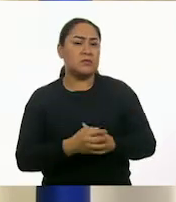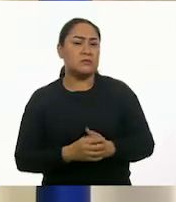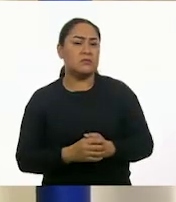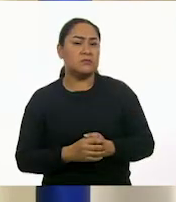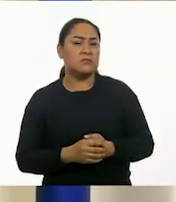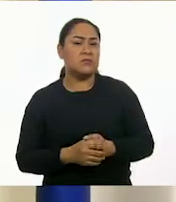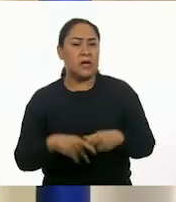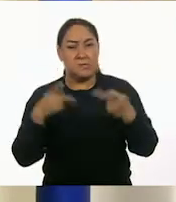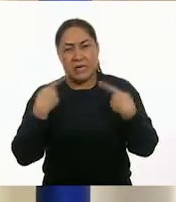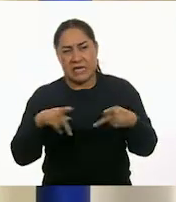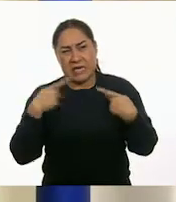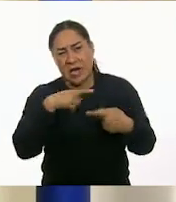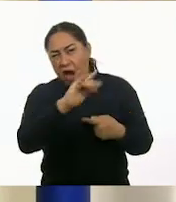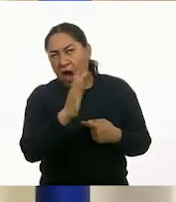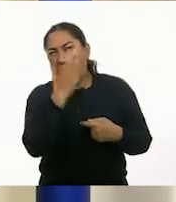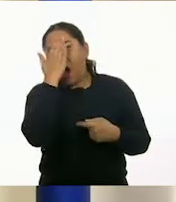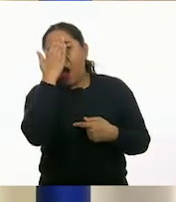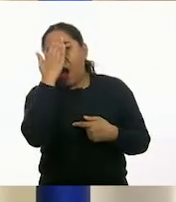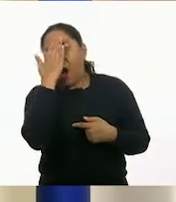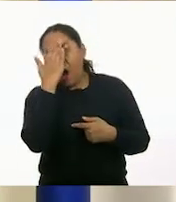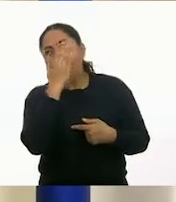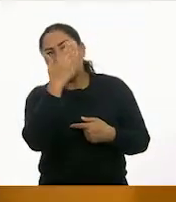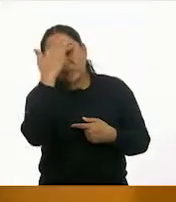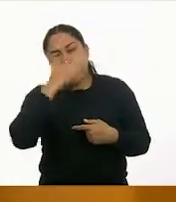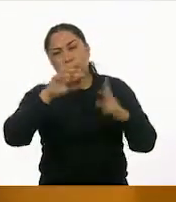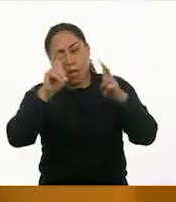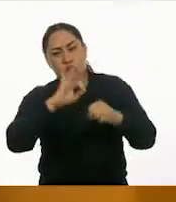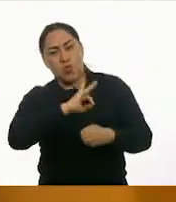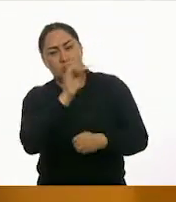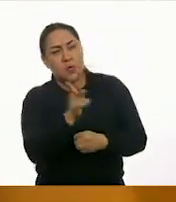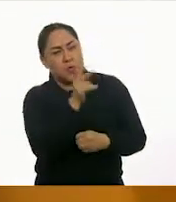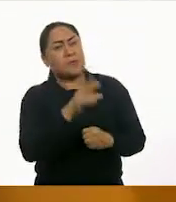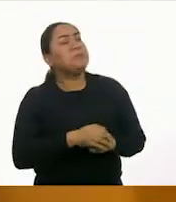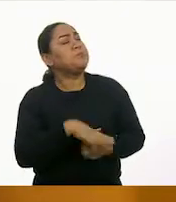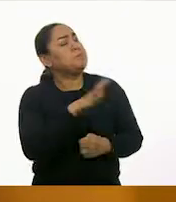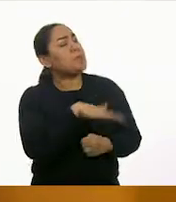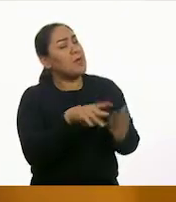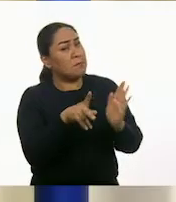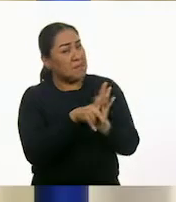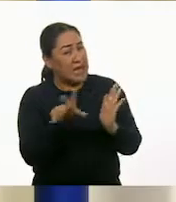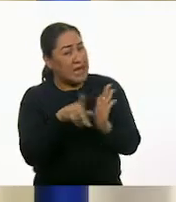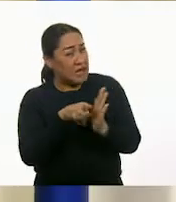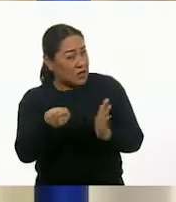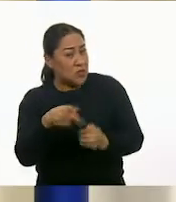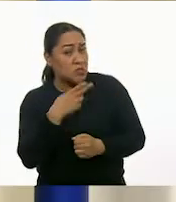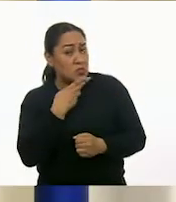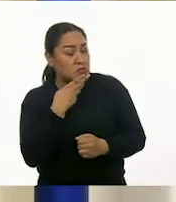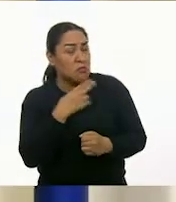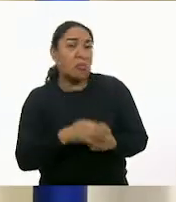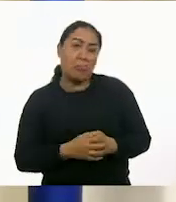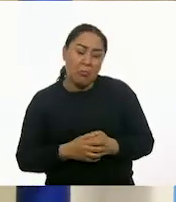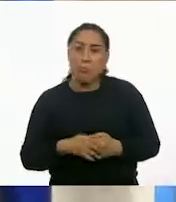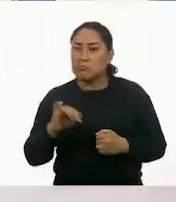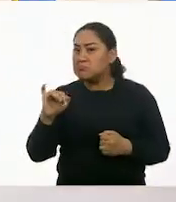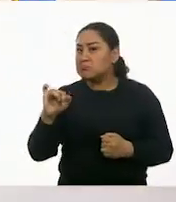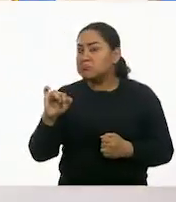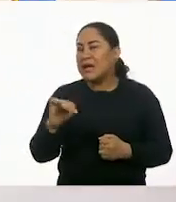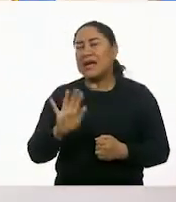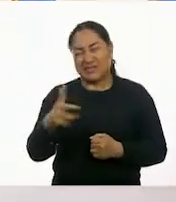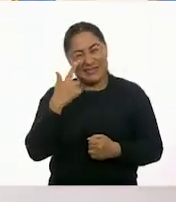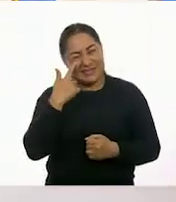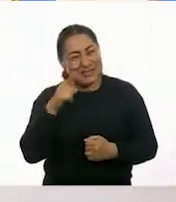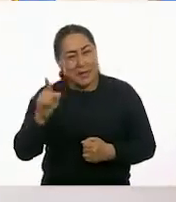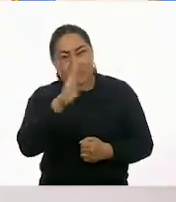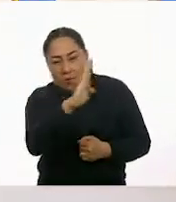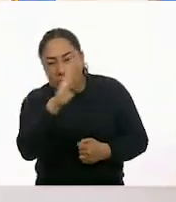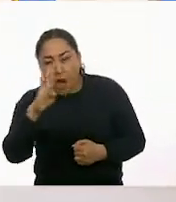gente que pueda conocer del tema. Y, por ejemplo, ¿periódicos nos servirán? Ah, por supuesto que los periódicos también. checar si en nuestra biblioteca tenemos algo